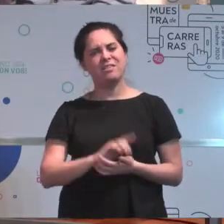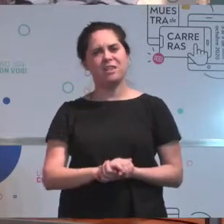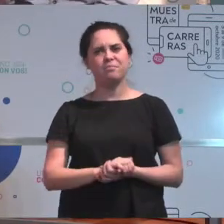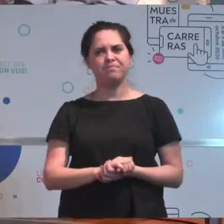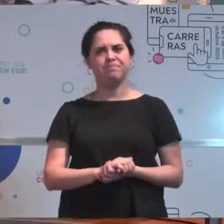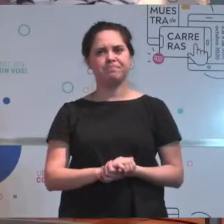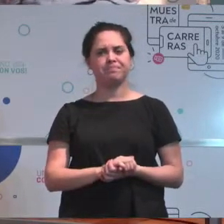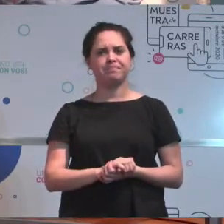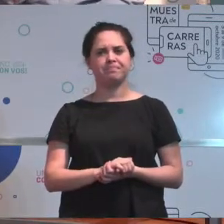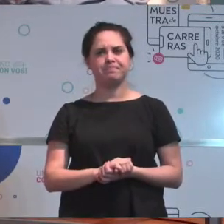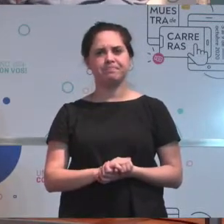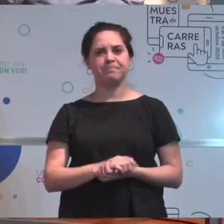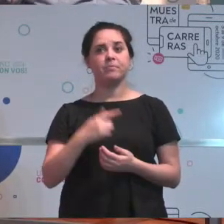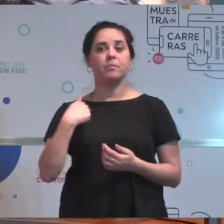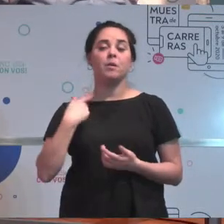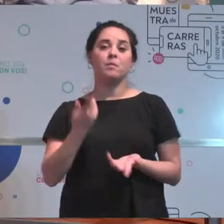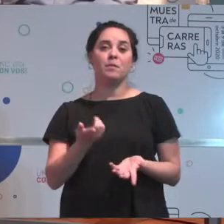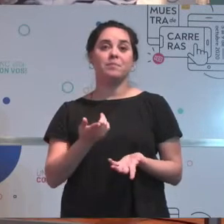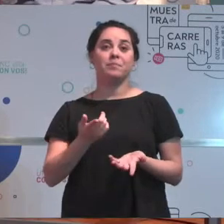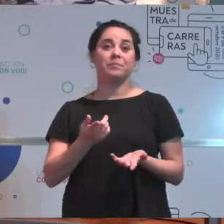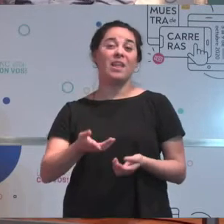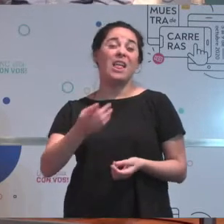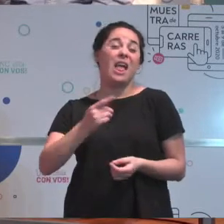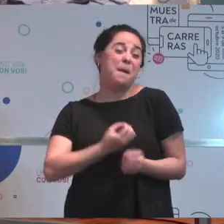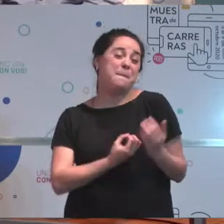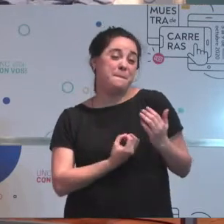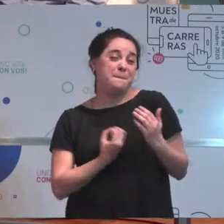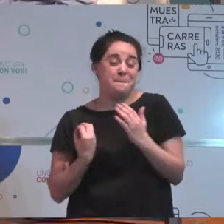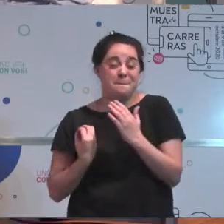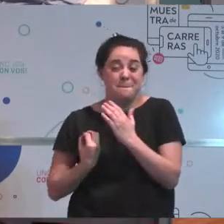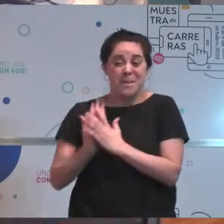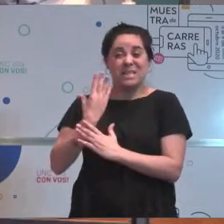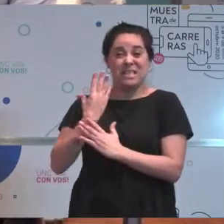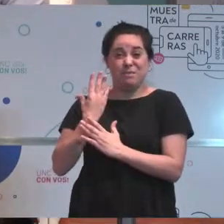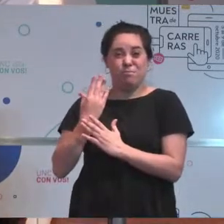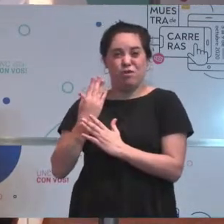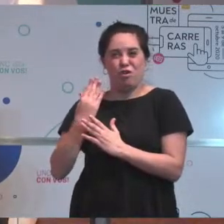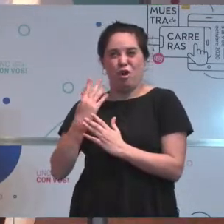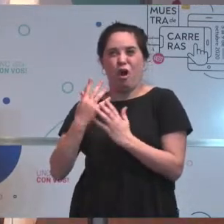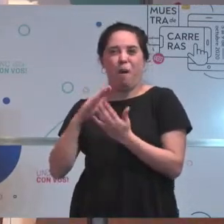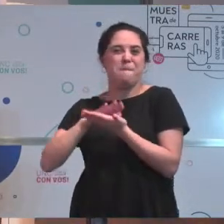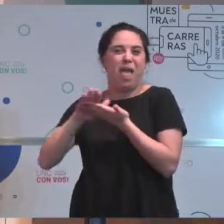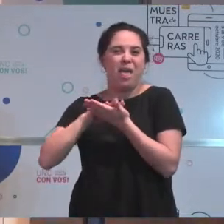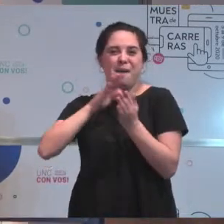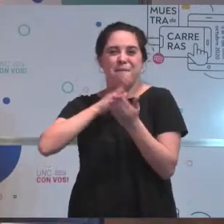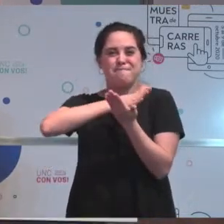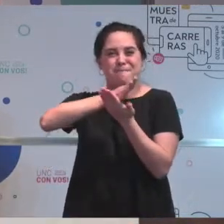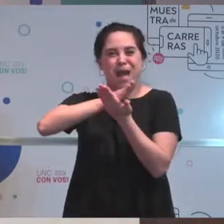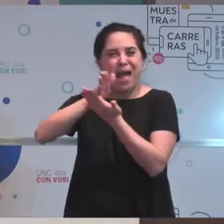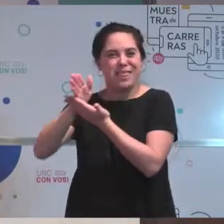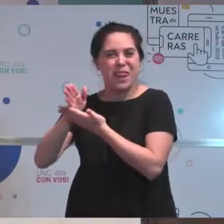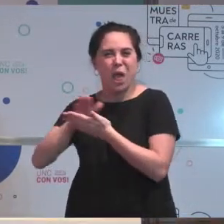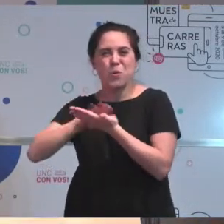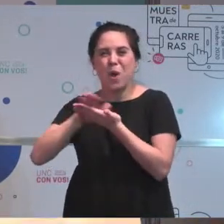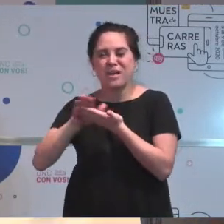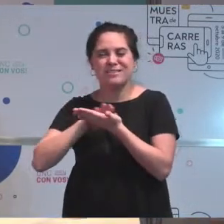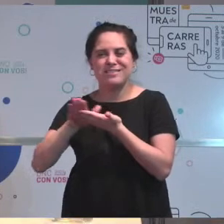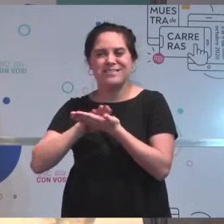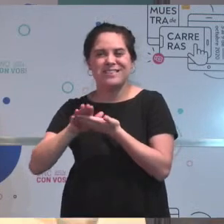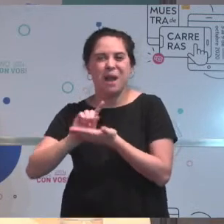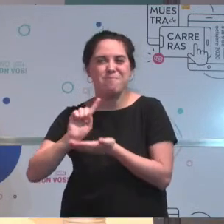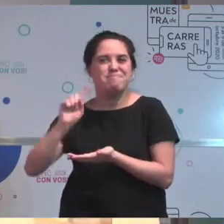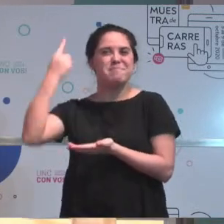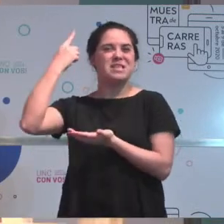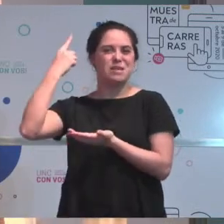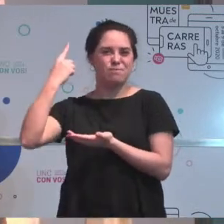Superando tal vez ese escollo que puede ser el principio de todas las ingenierías que son las materias básicas, después en la Grimensura